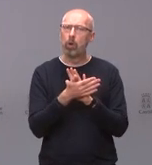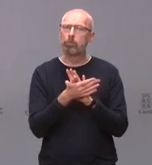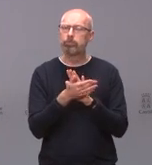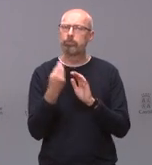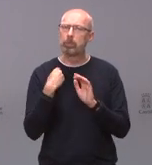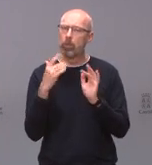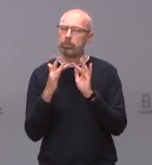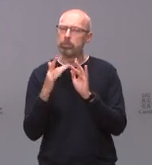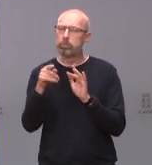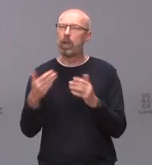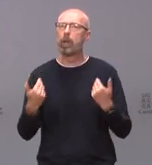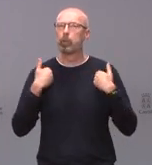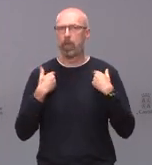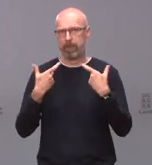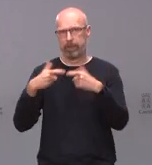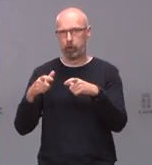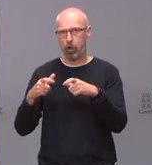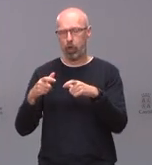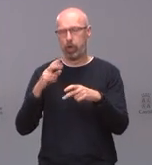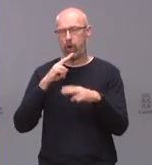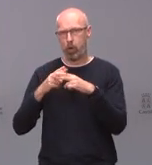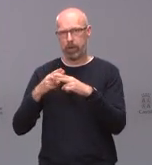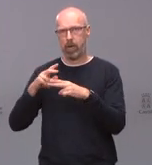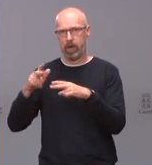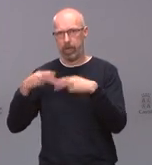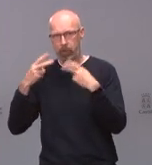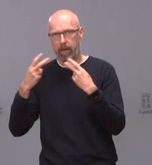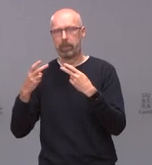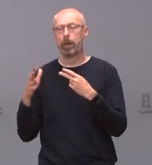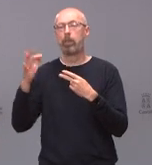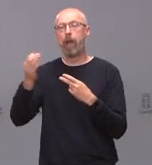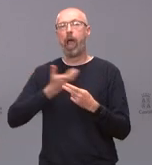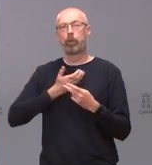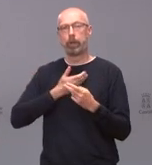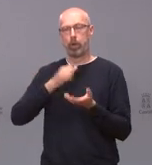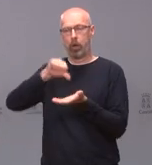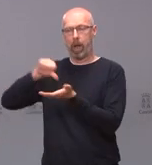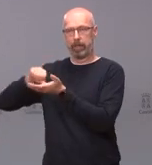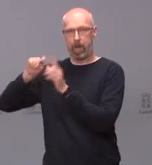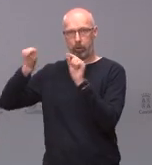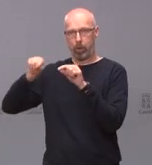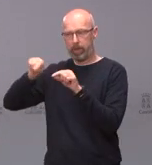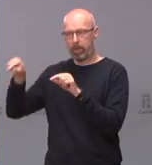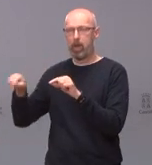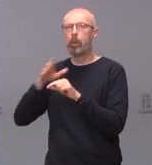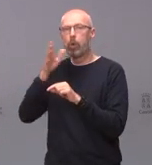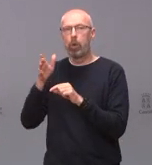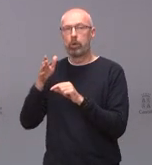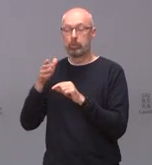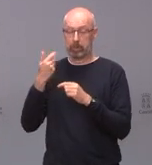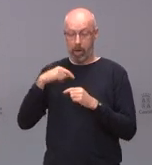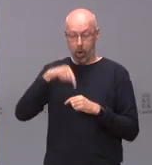del sector de hostelería y con los ayuntamientos de las capitales de provincia en las que ya con los datos de hoy es muy difícil